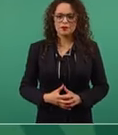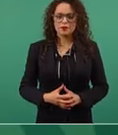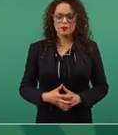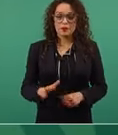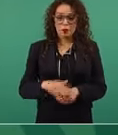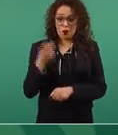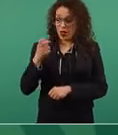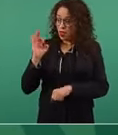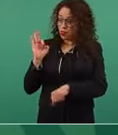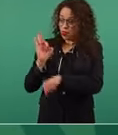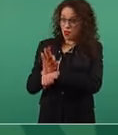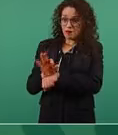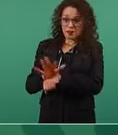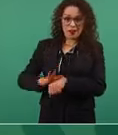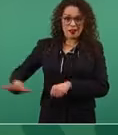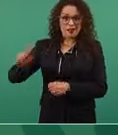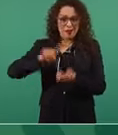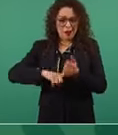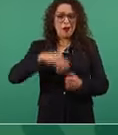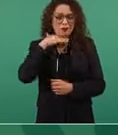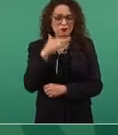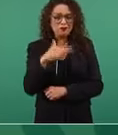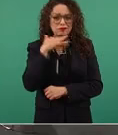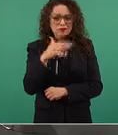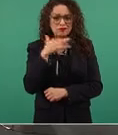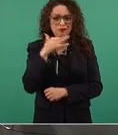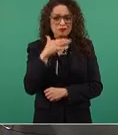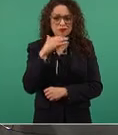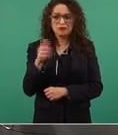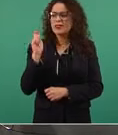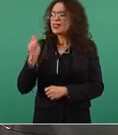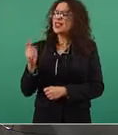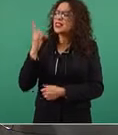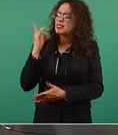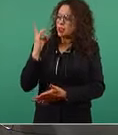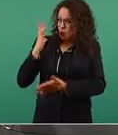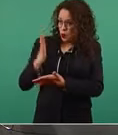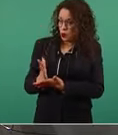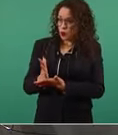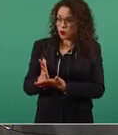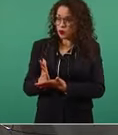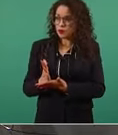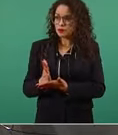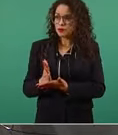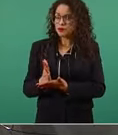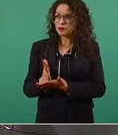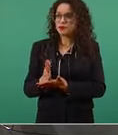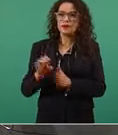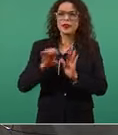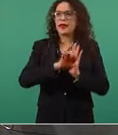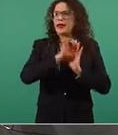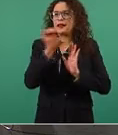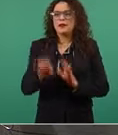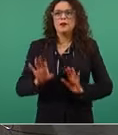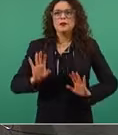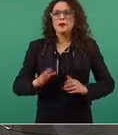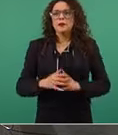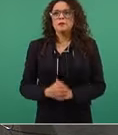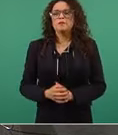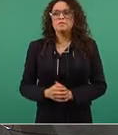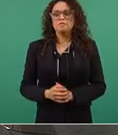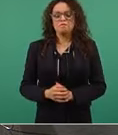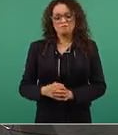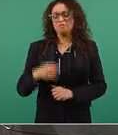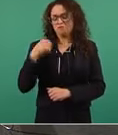régimen corrupto no sólo es salir a decir que está muy